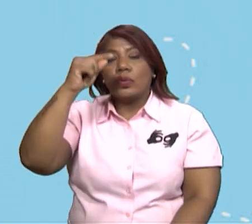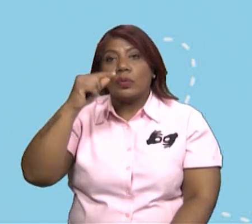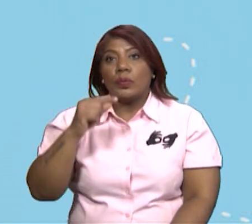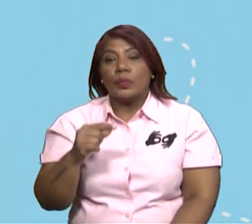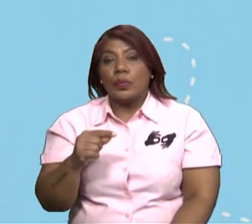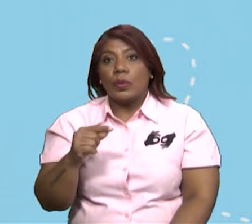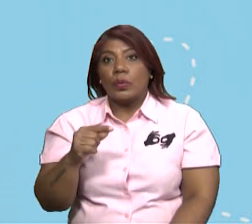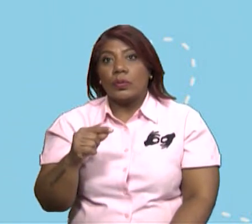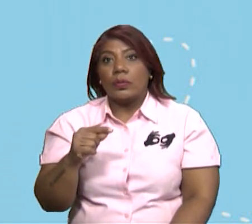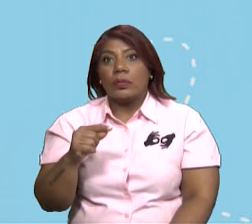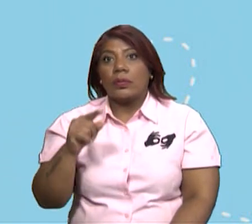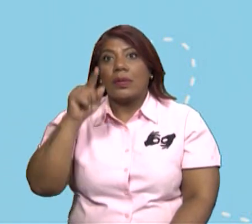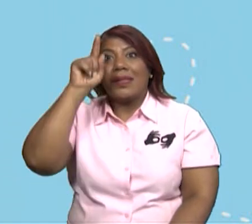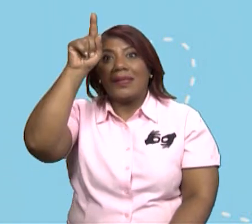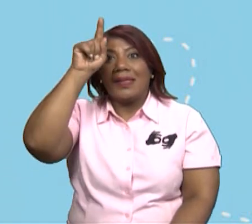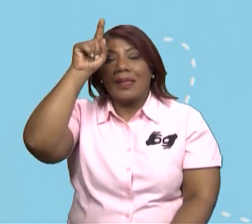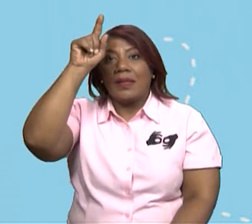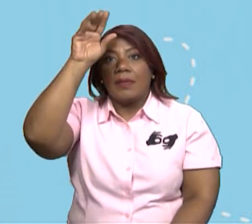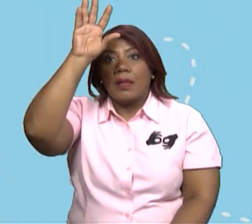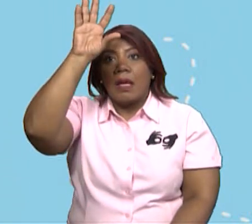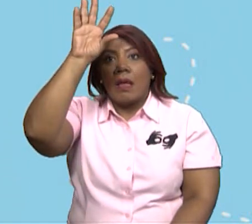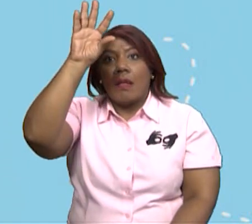derritiendo? Mmm,